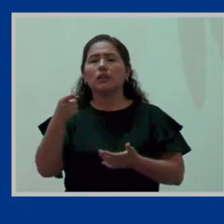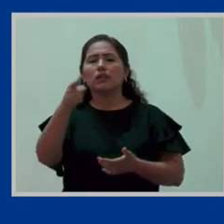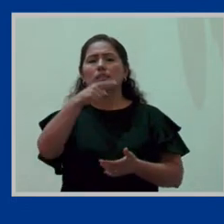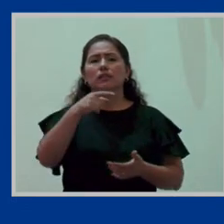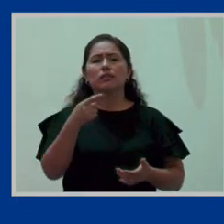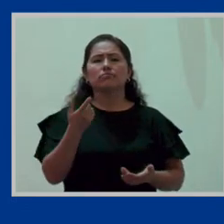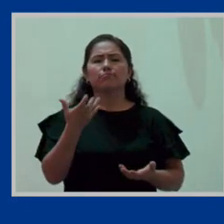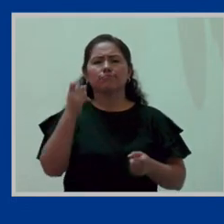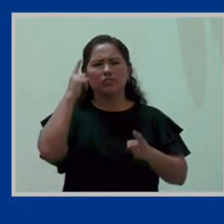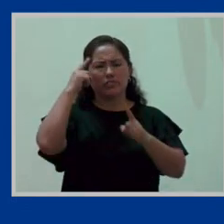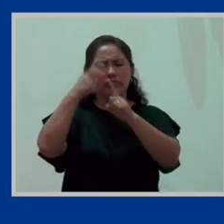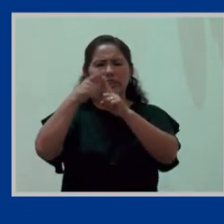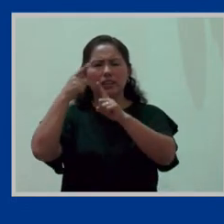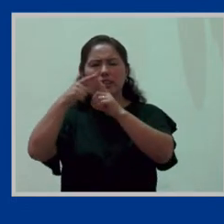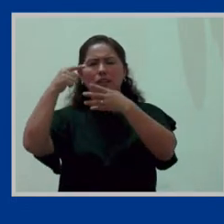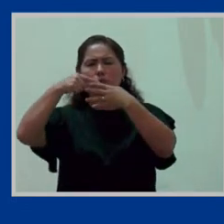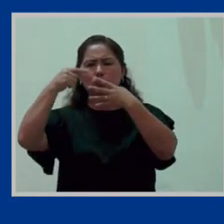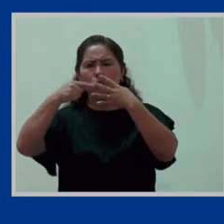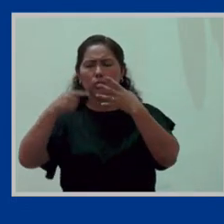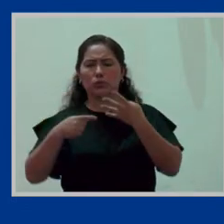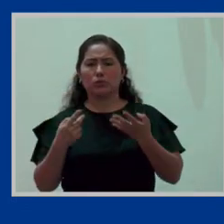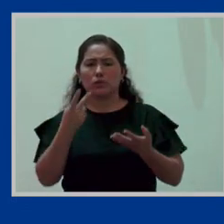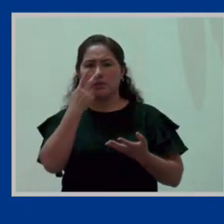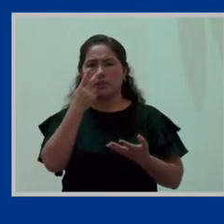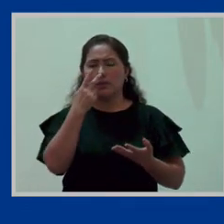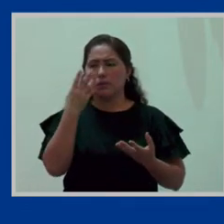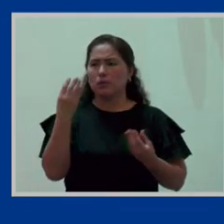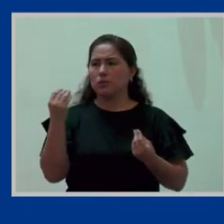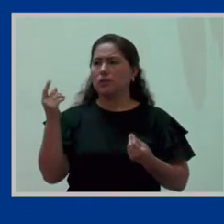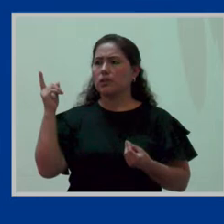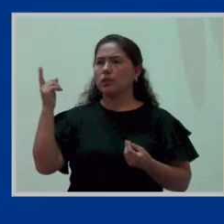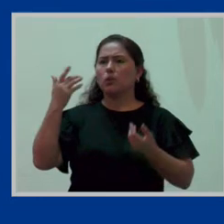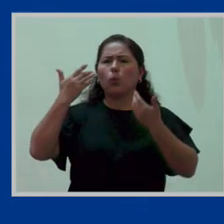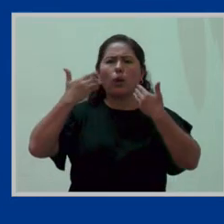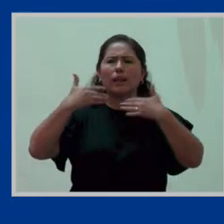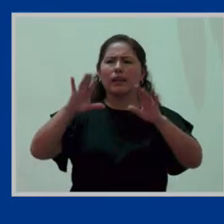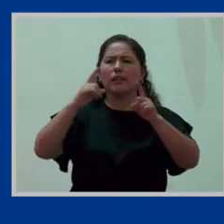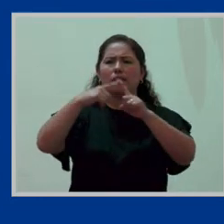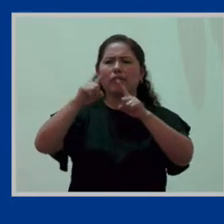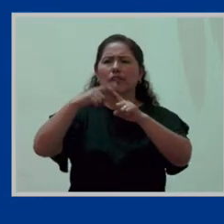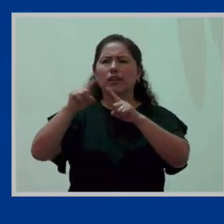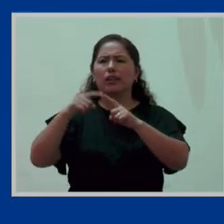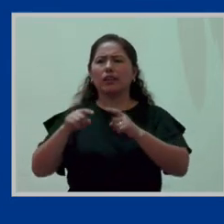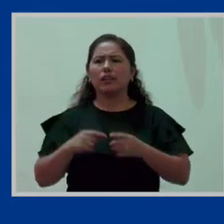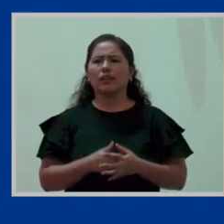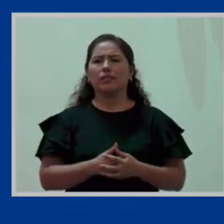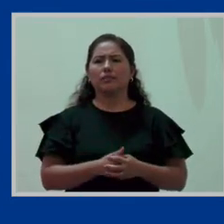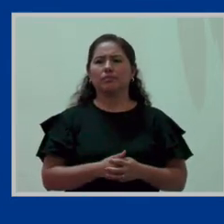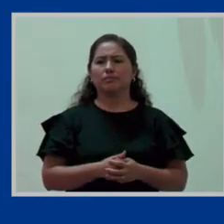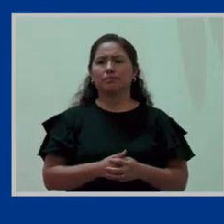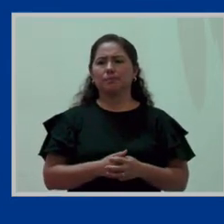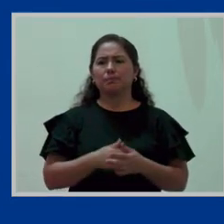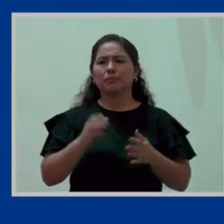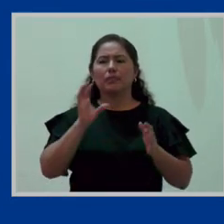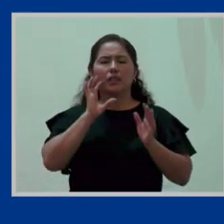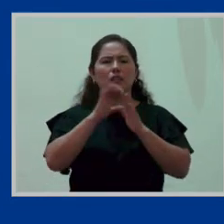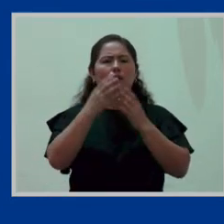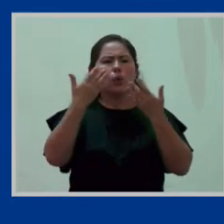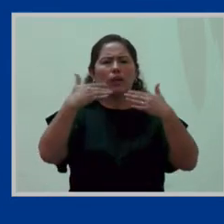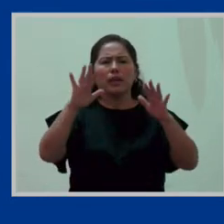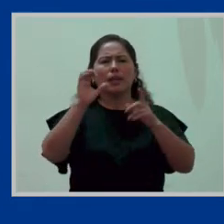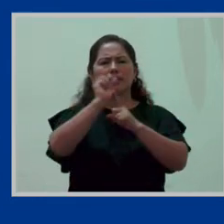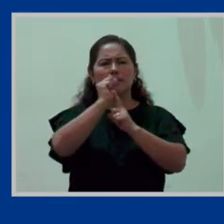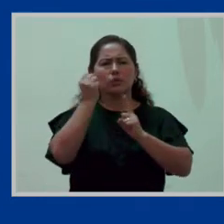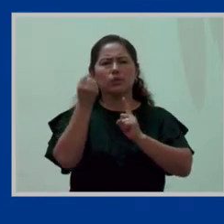a estos puntos. Por eso es que acá vemos que al final dice, o de cualquier otra índole. Es decir, cualquier otra situación que